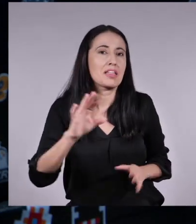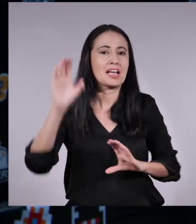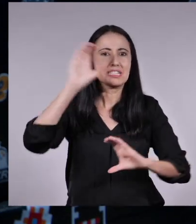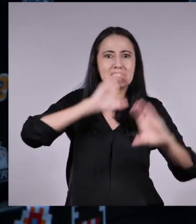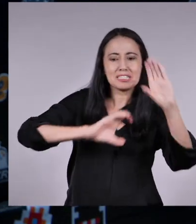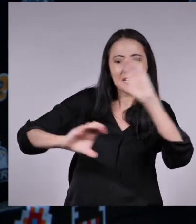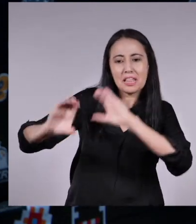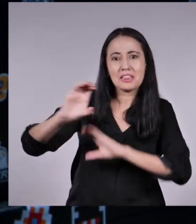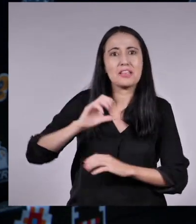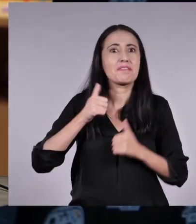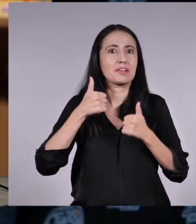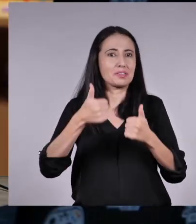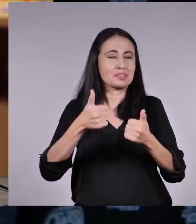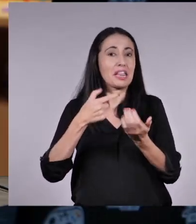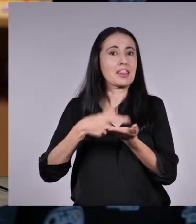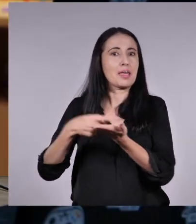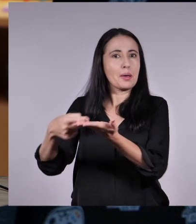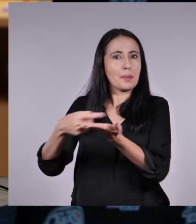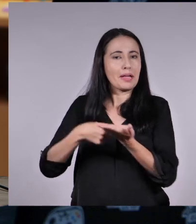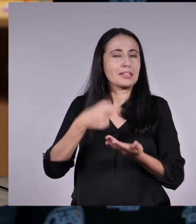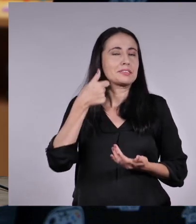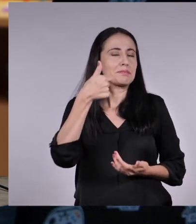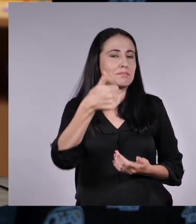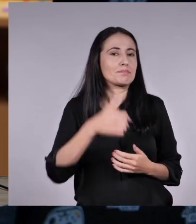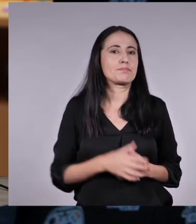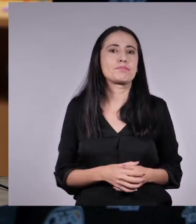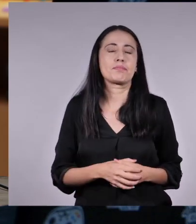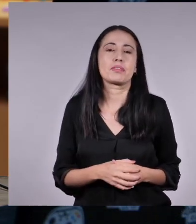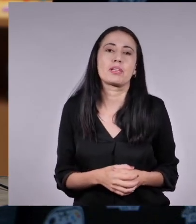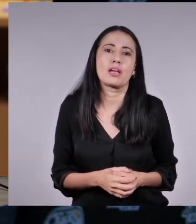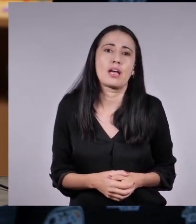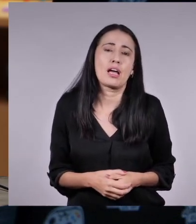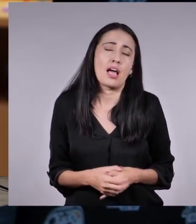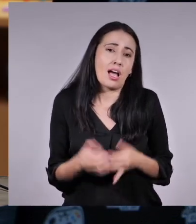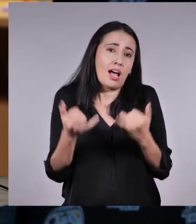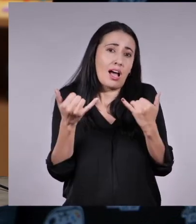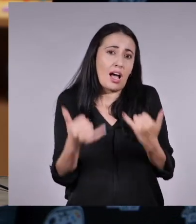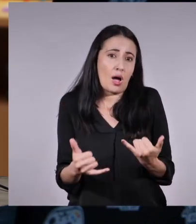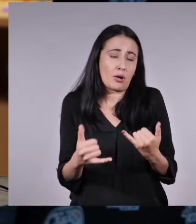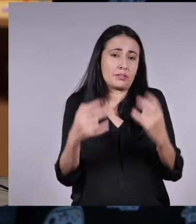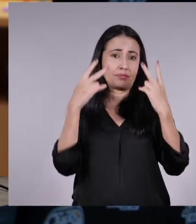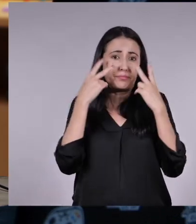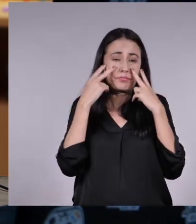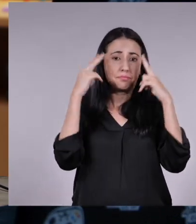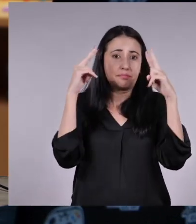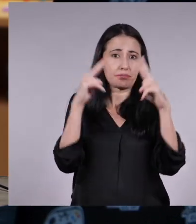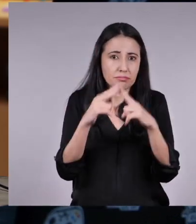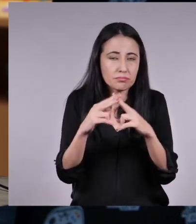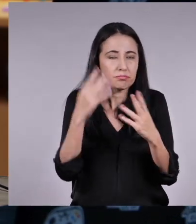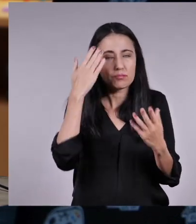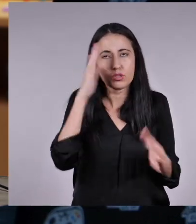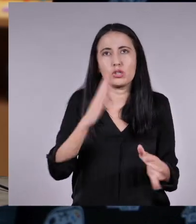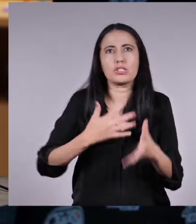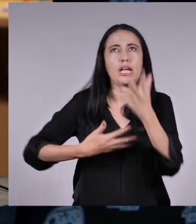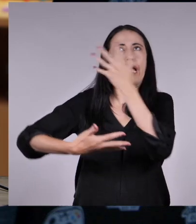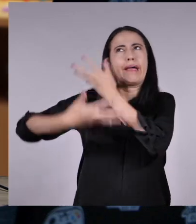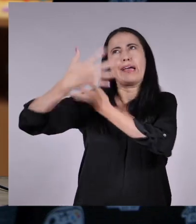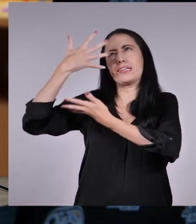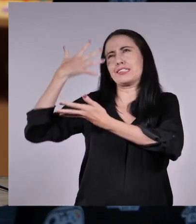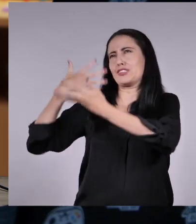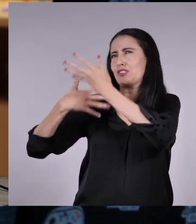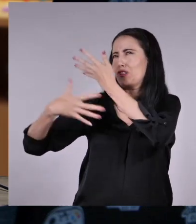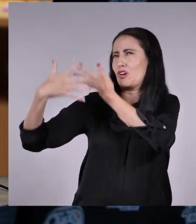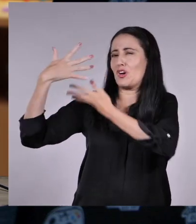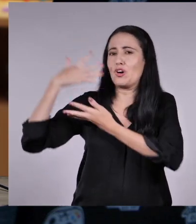maravilla! Ahora, si les interesa conocer acerca de historia, errores y